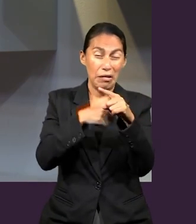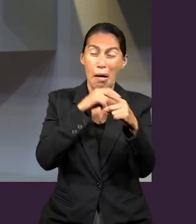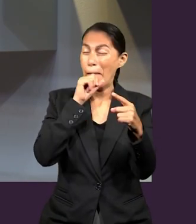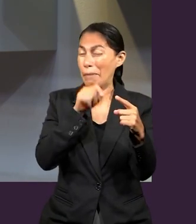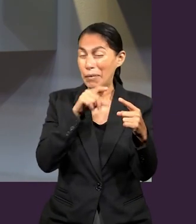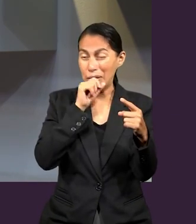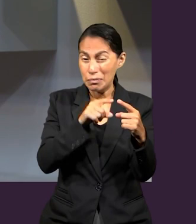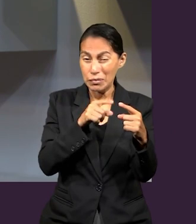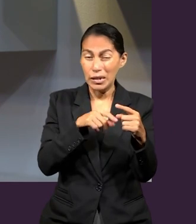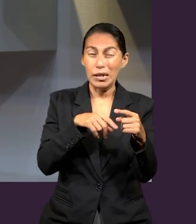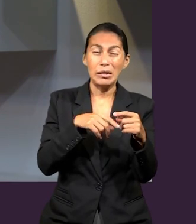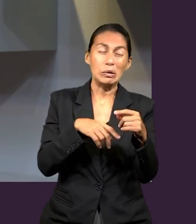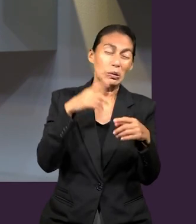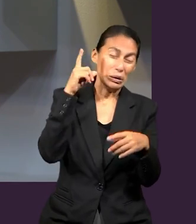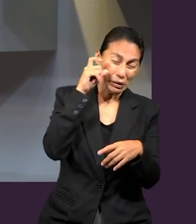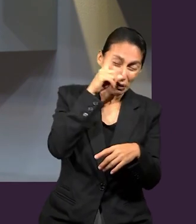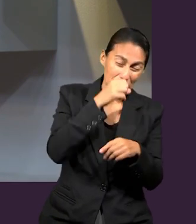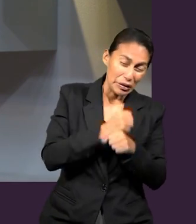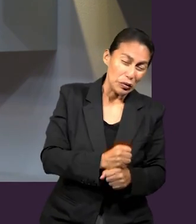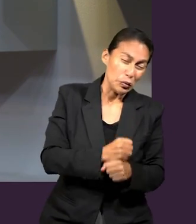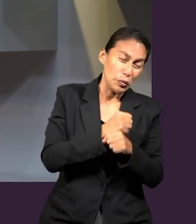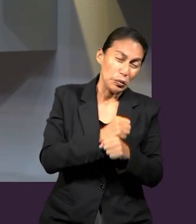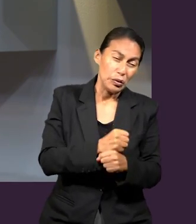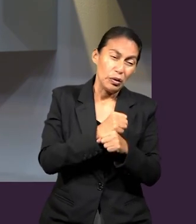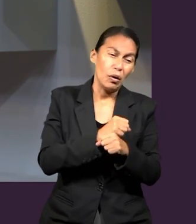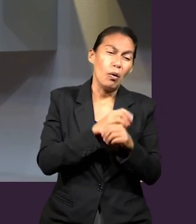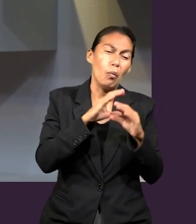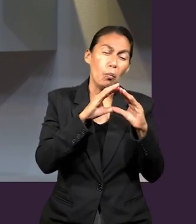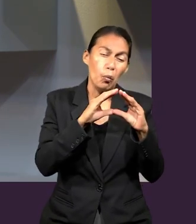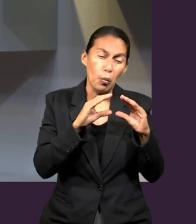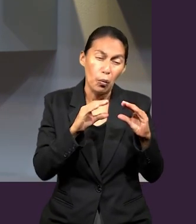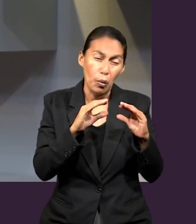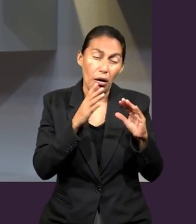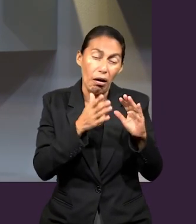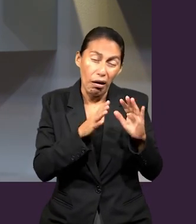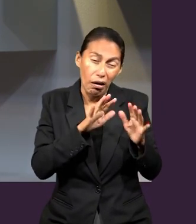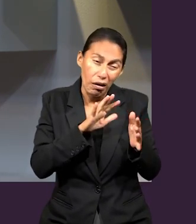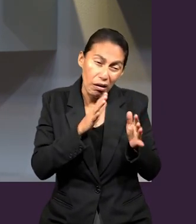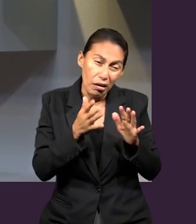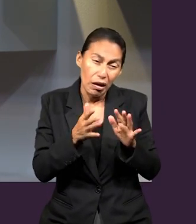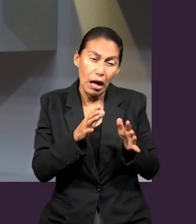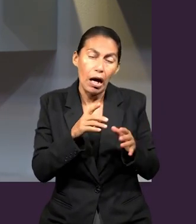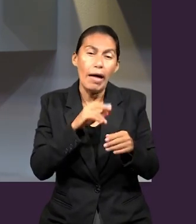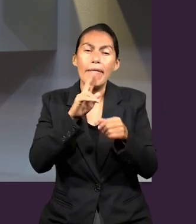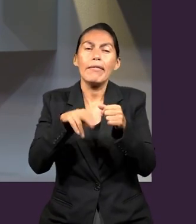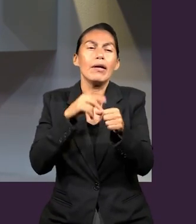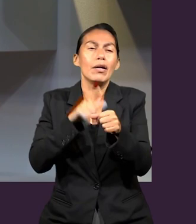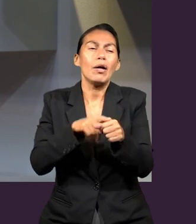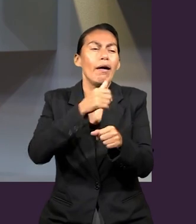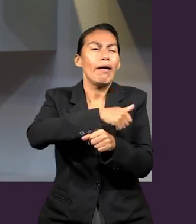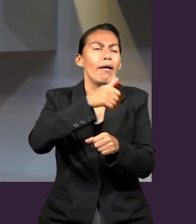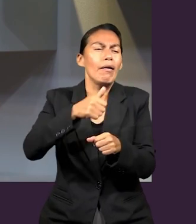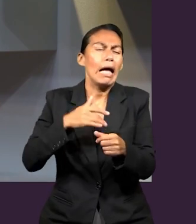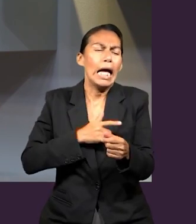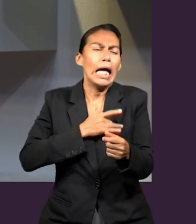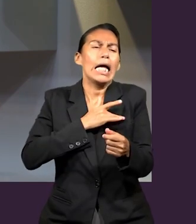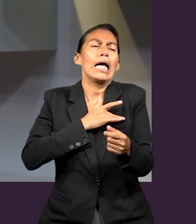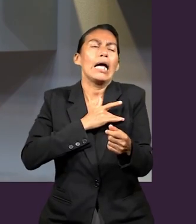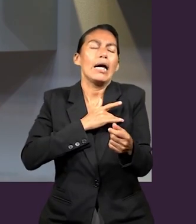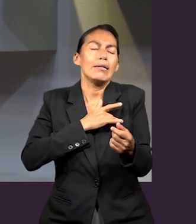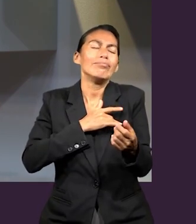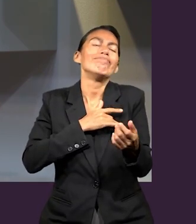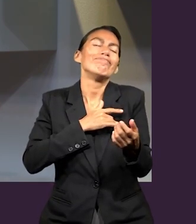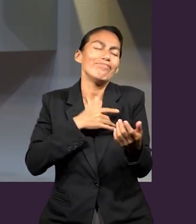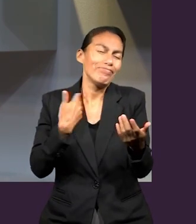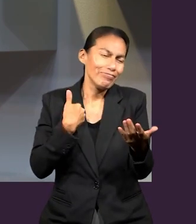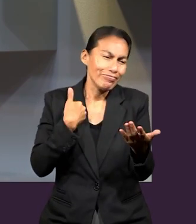que tuvo la misma enfermedad que tú, que está en los procesos de poder sanar. Lo que debe brotar naturalmente de